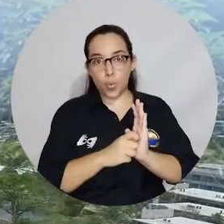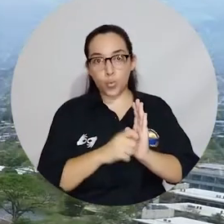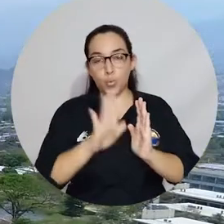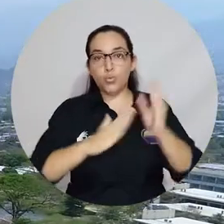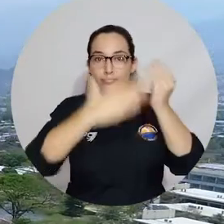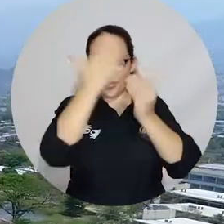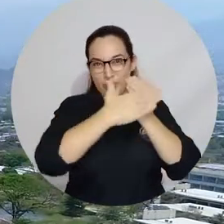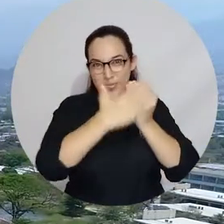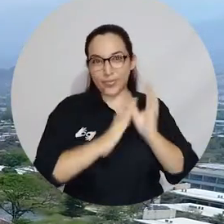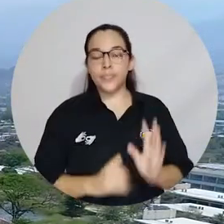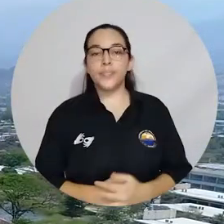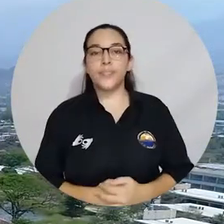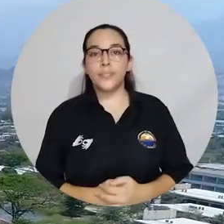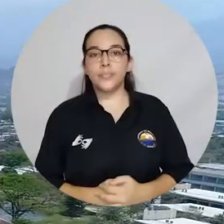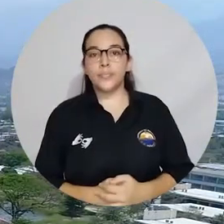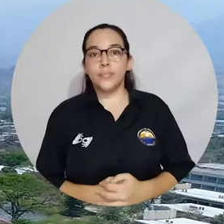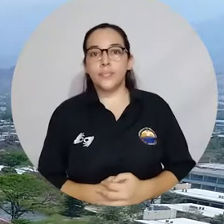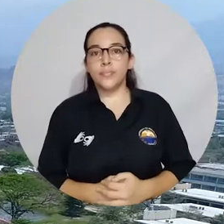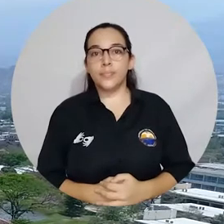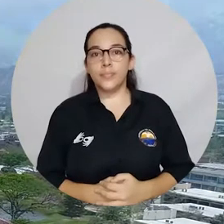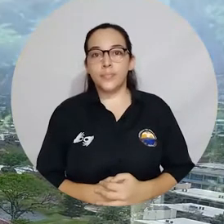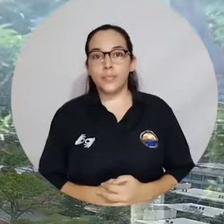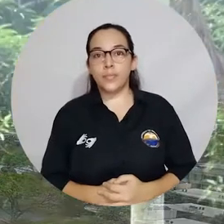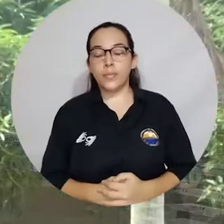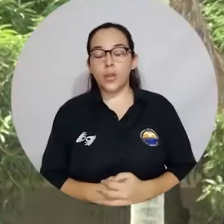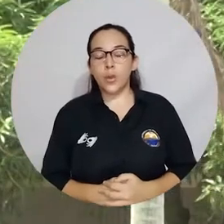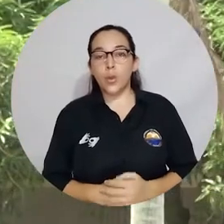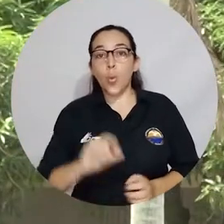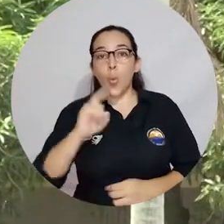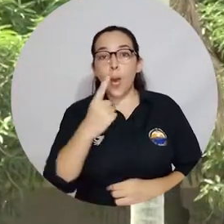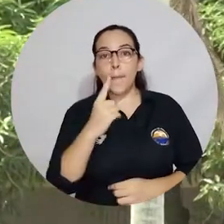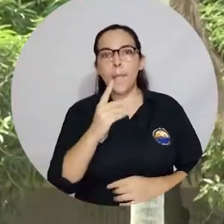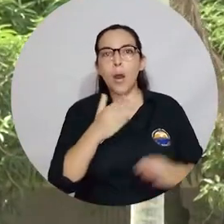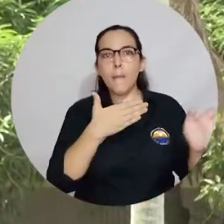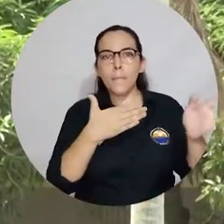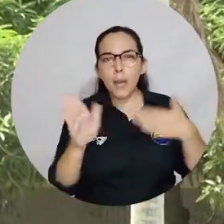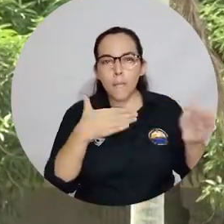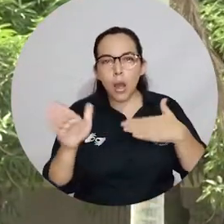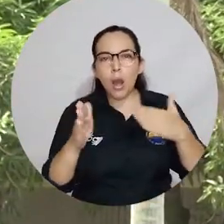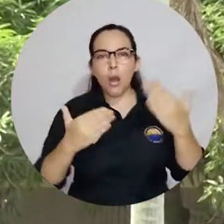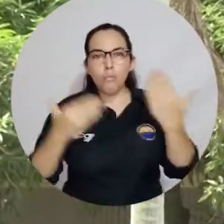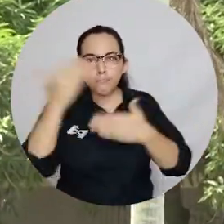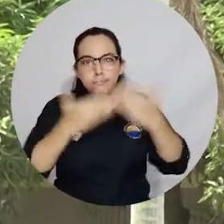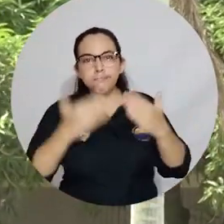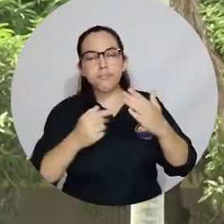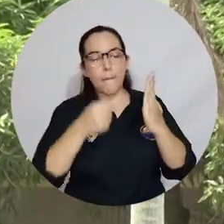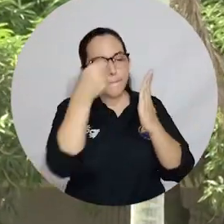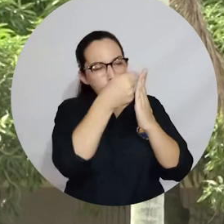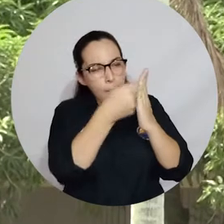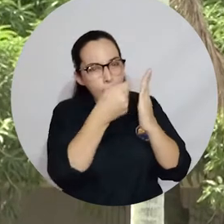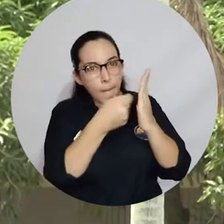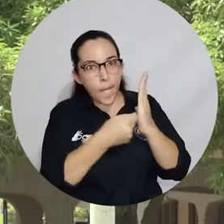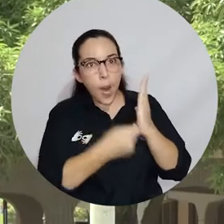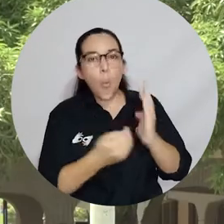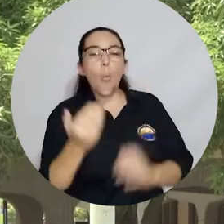actualmente. Una de las etapas es la verificación del cumplimiento de requisitos mínimos, el cual lo podrán hacer el día